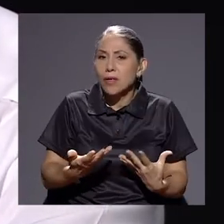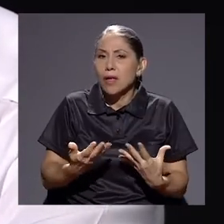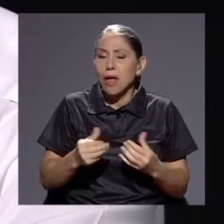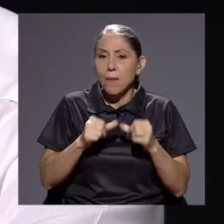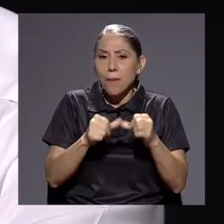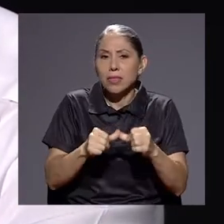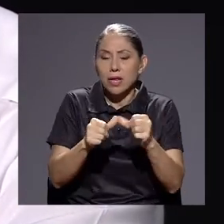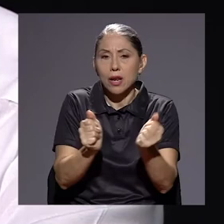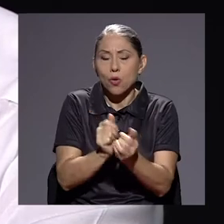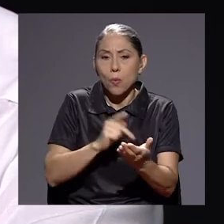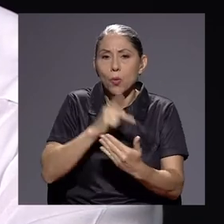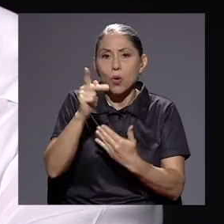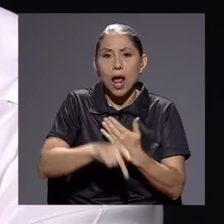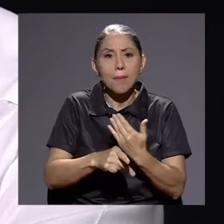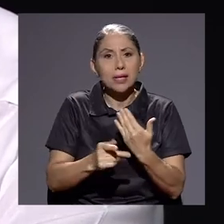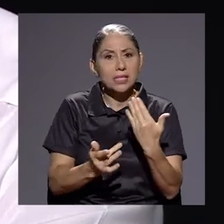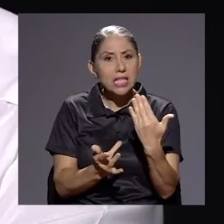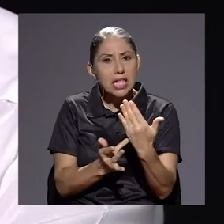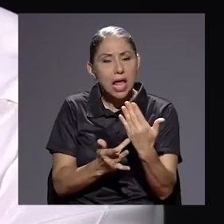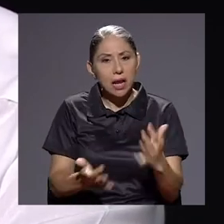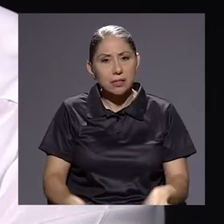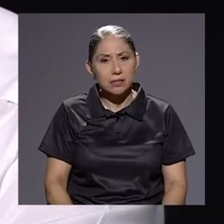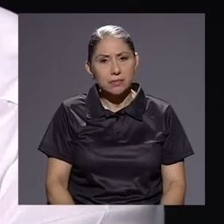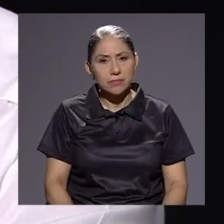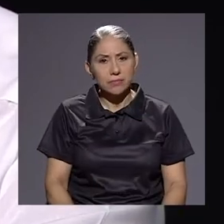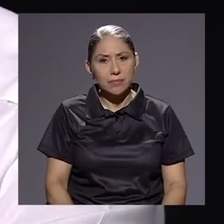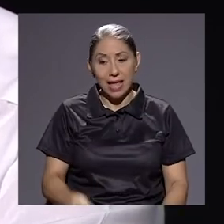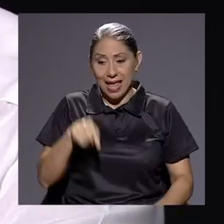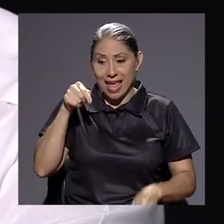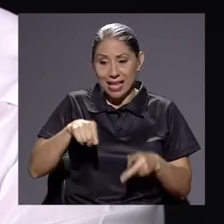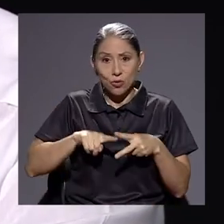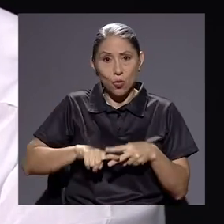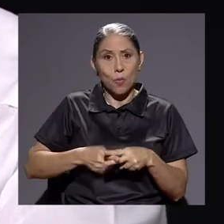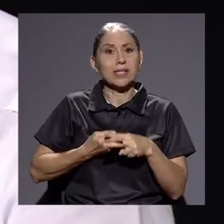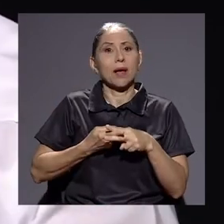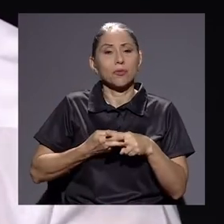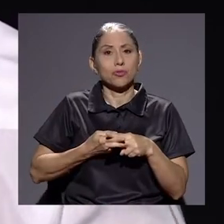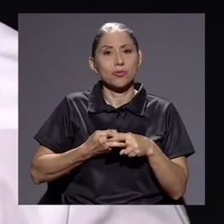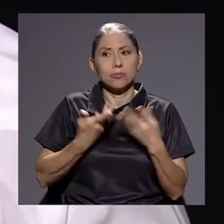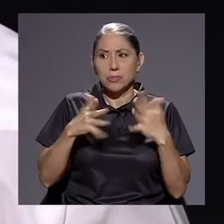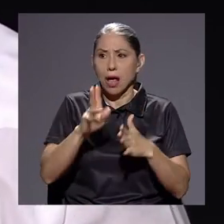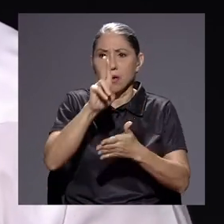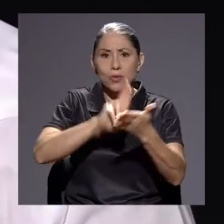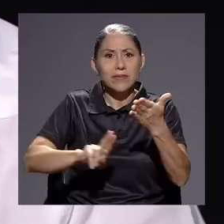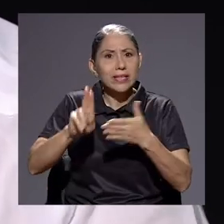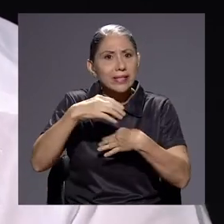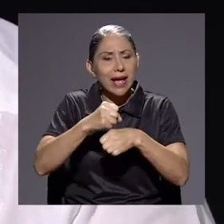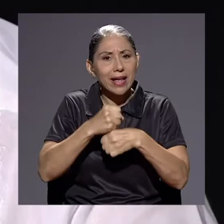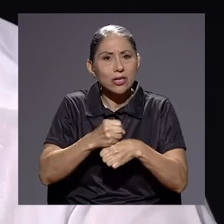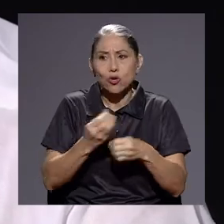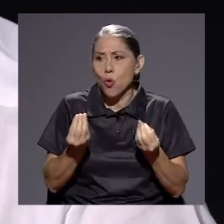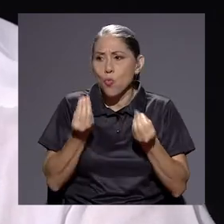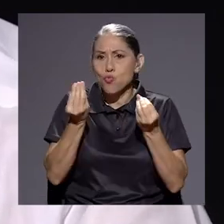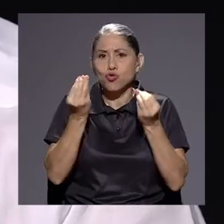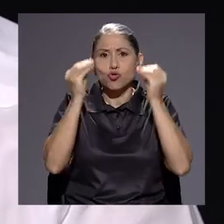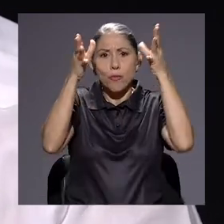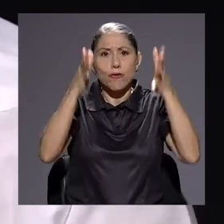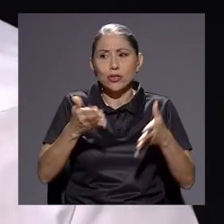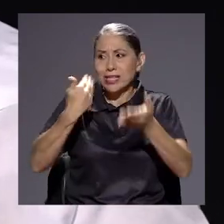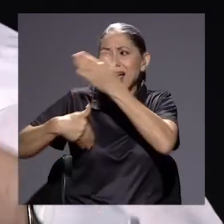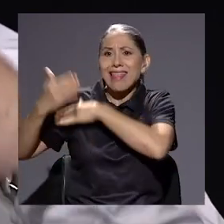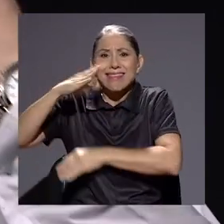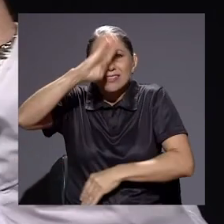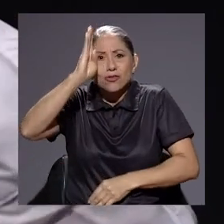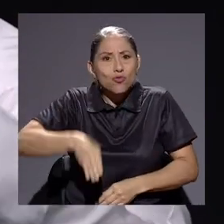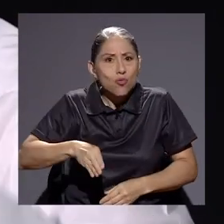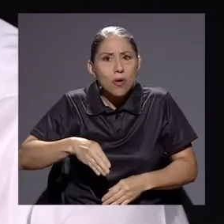programas digitales. Es decir, esto que comenzamos y que en las universidades los hemos hecho, de que muchas personas que nunca lo han hecho